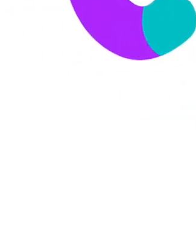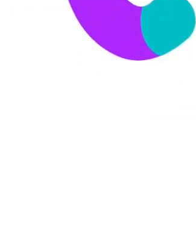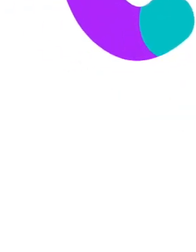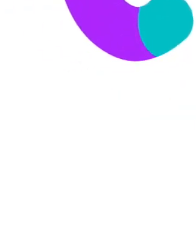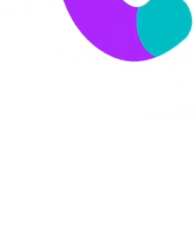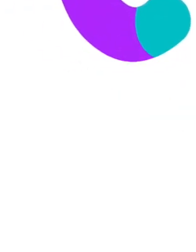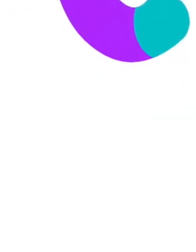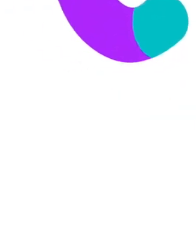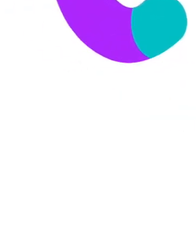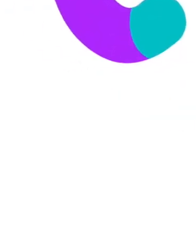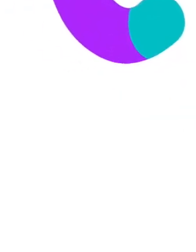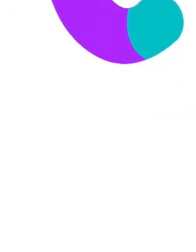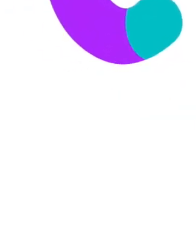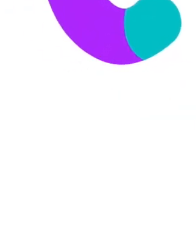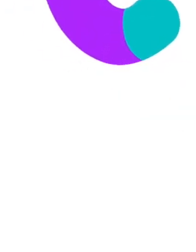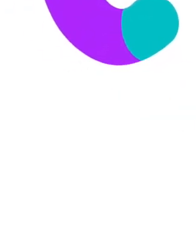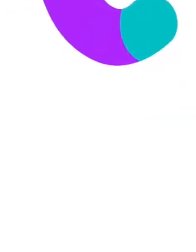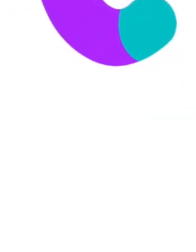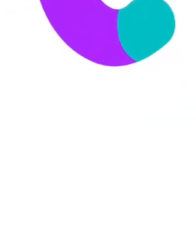ver el video.